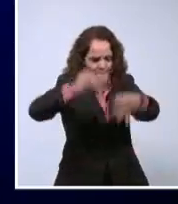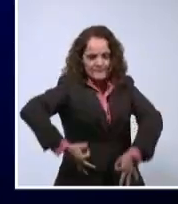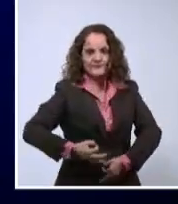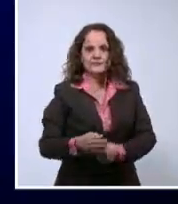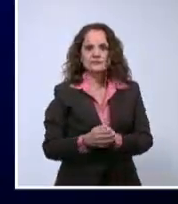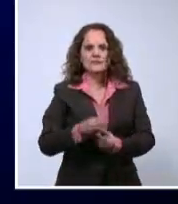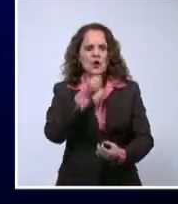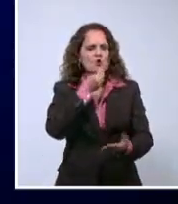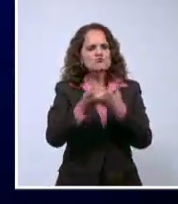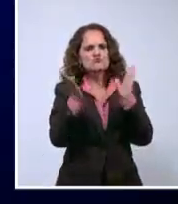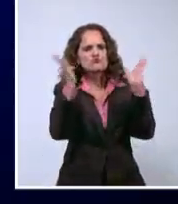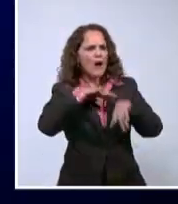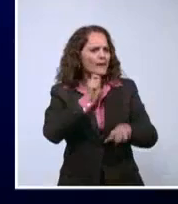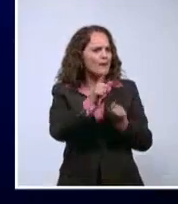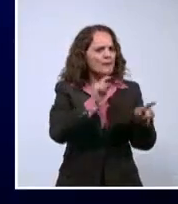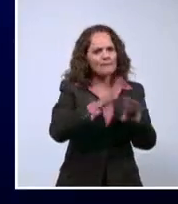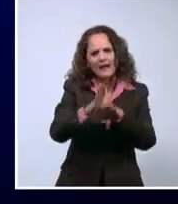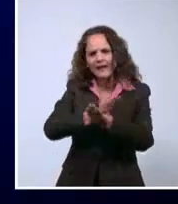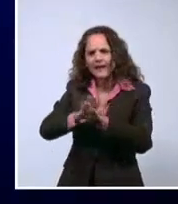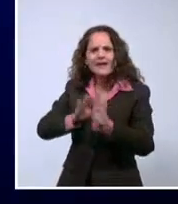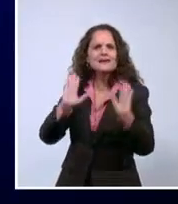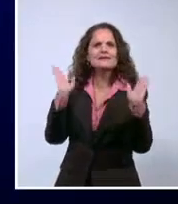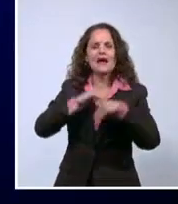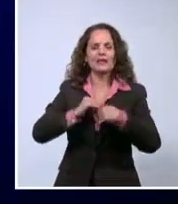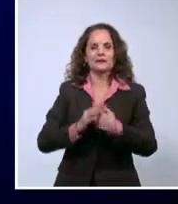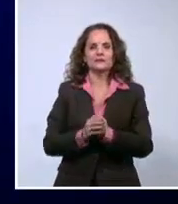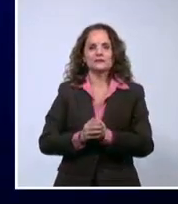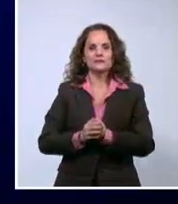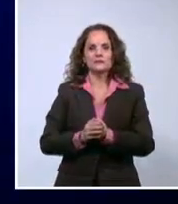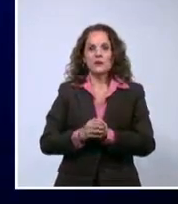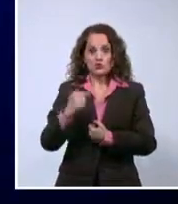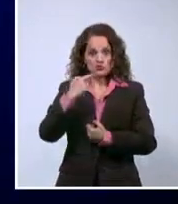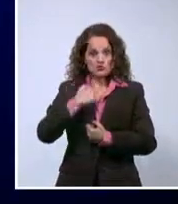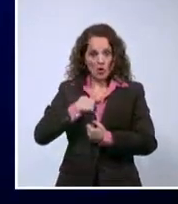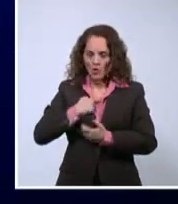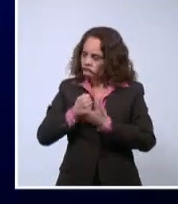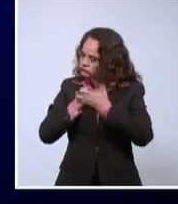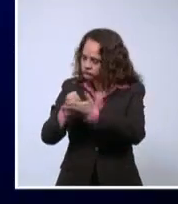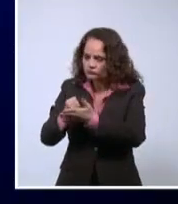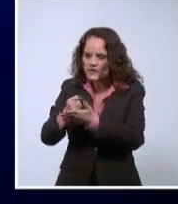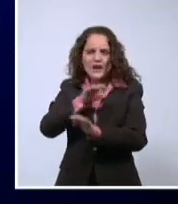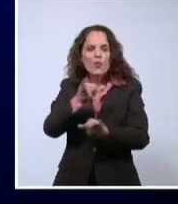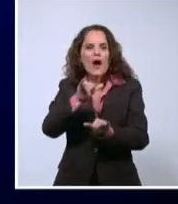ellos no tengan donde buscar nada. Yo apoyo ahora mismo una invasión, a ser, vaya.